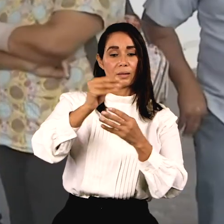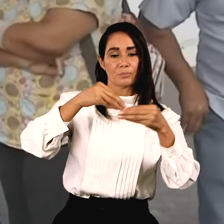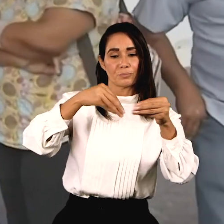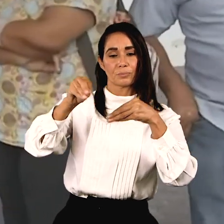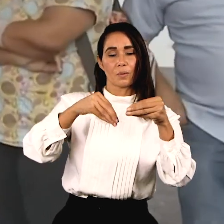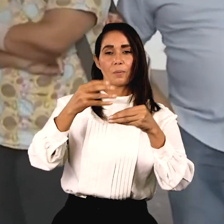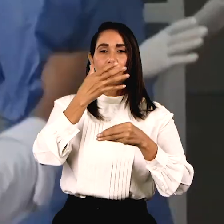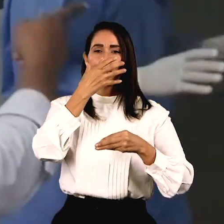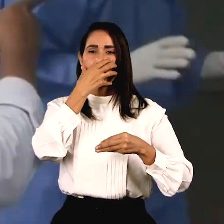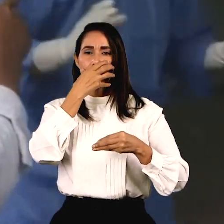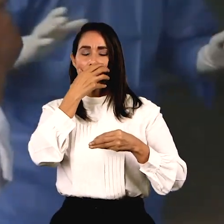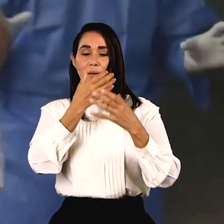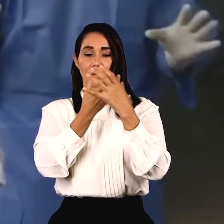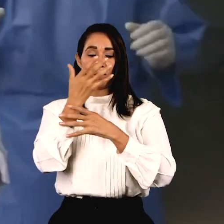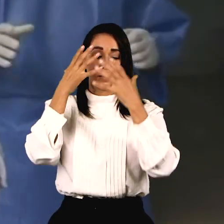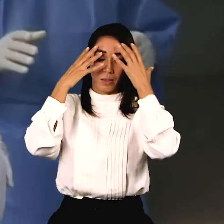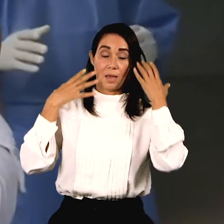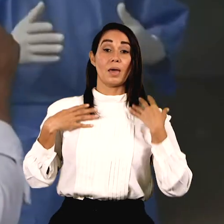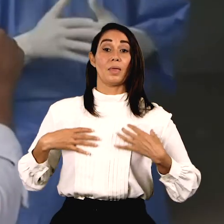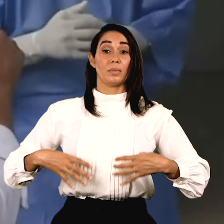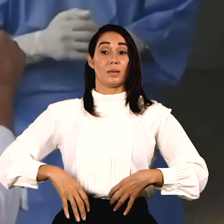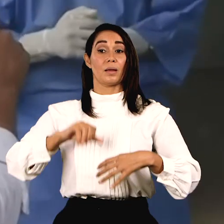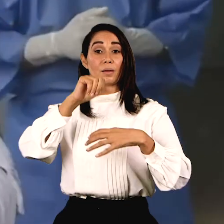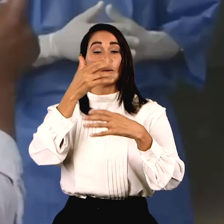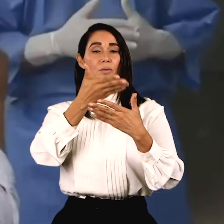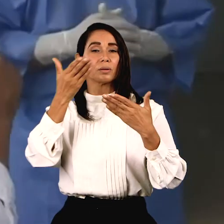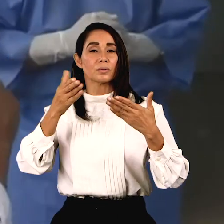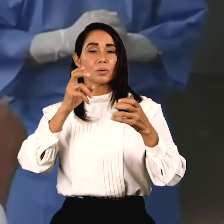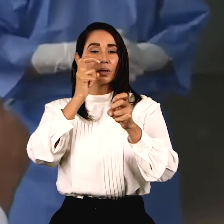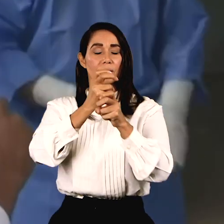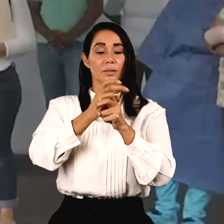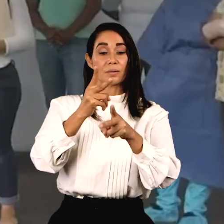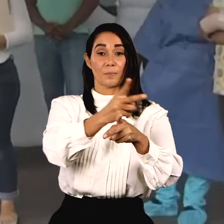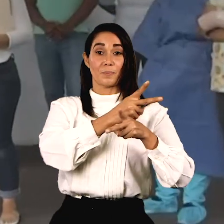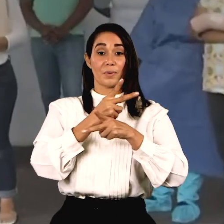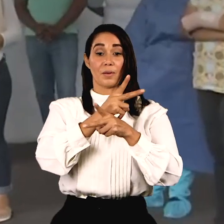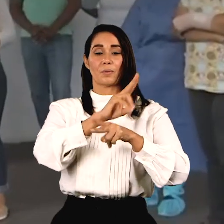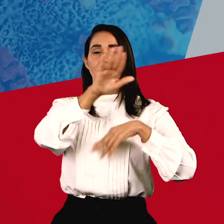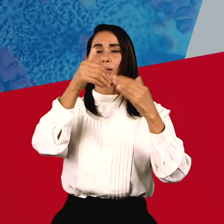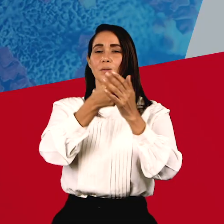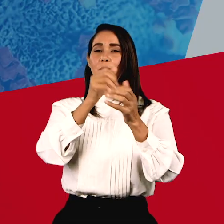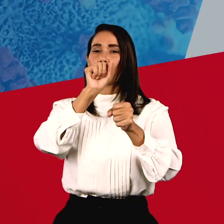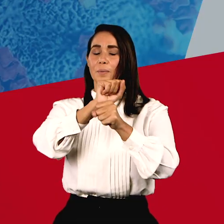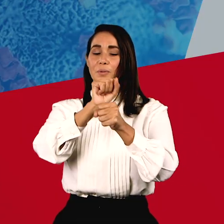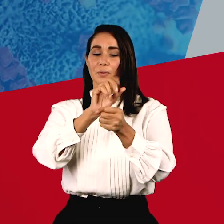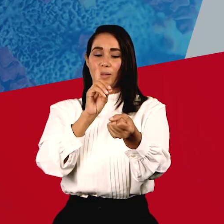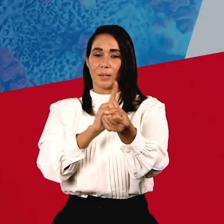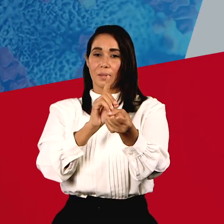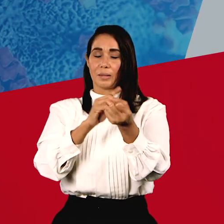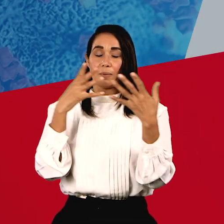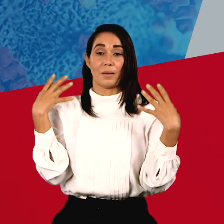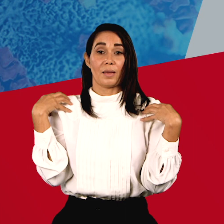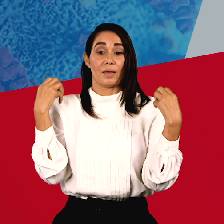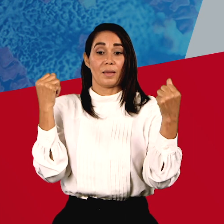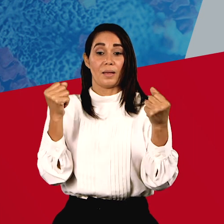destinado a la compra de mascarillas, trajes y otros insumos para proteger al personal de salud y otros trabajadores